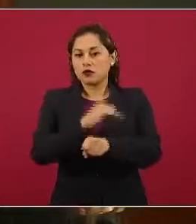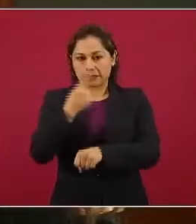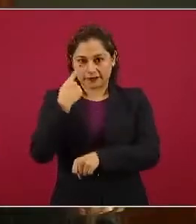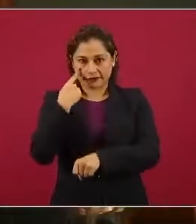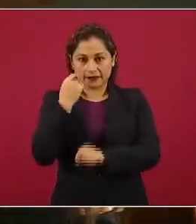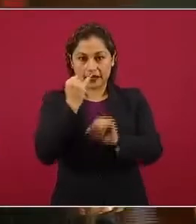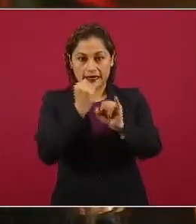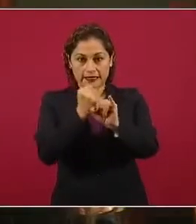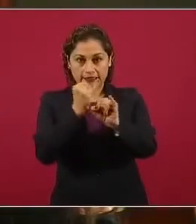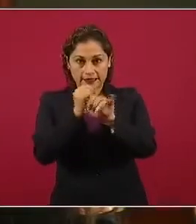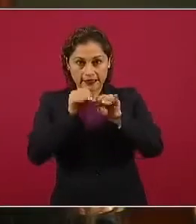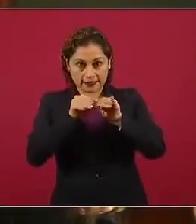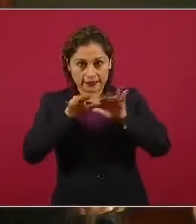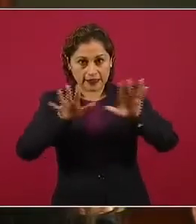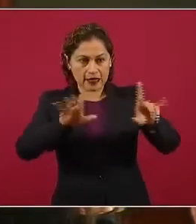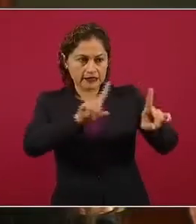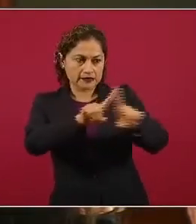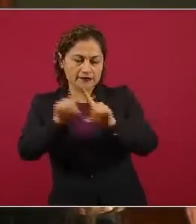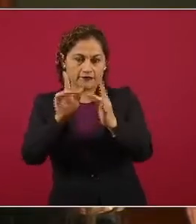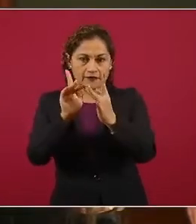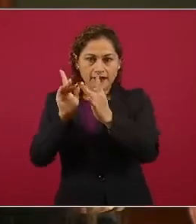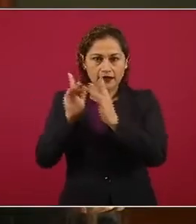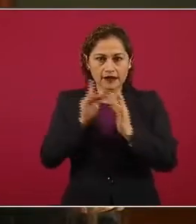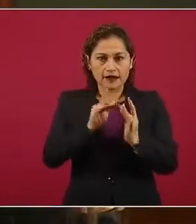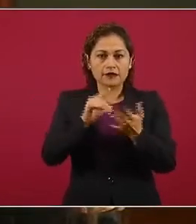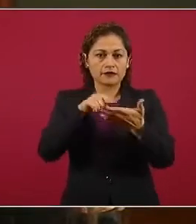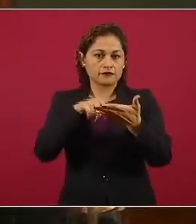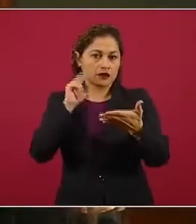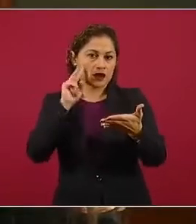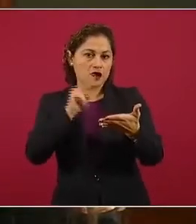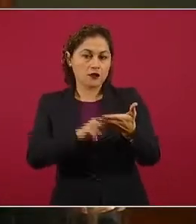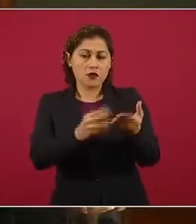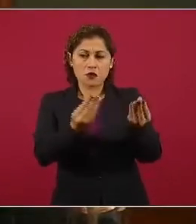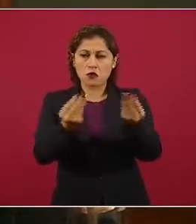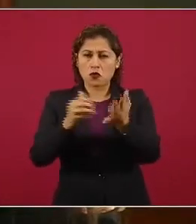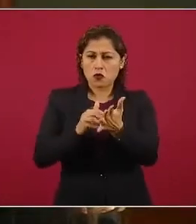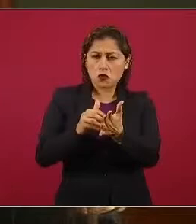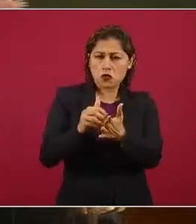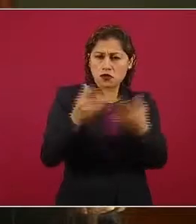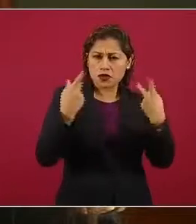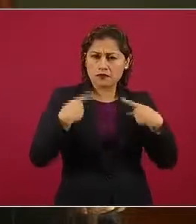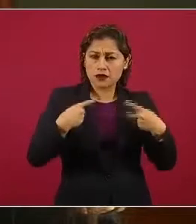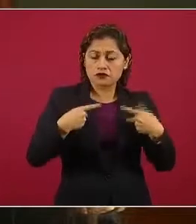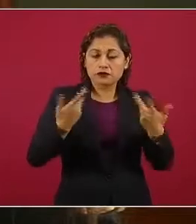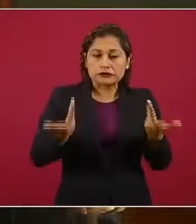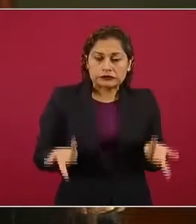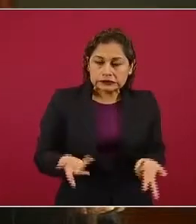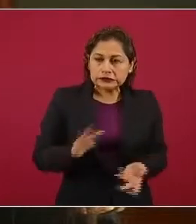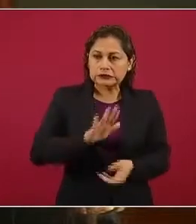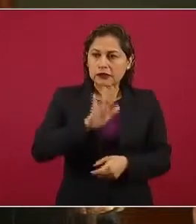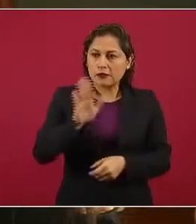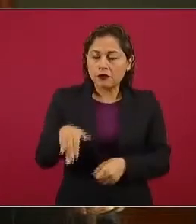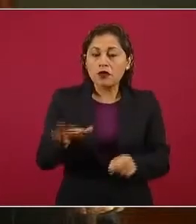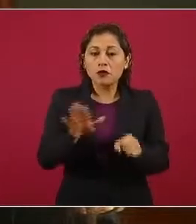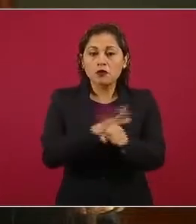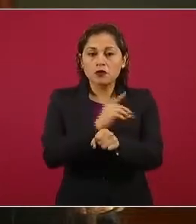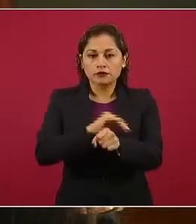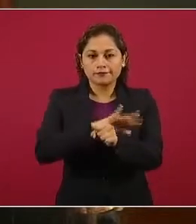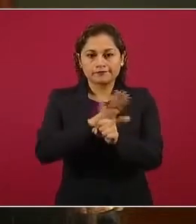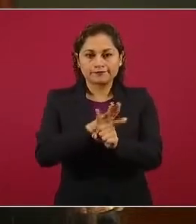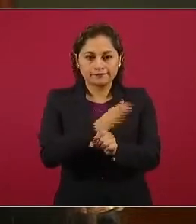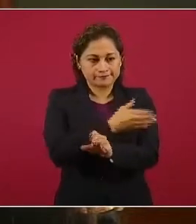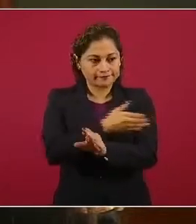Pese a que ha habido cientos de personas que han perdido la batalla contra el COVID-19 durante prácticamente casi un año,